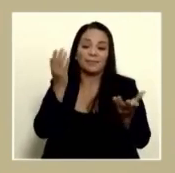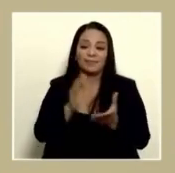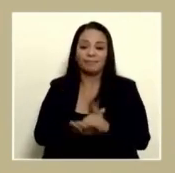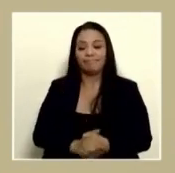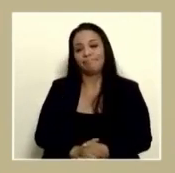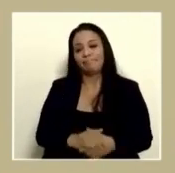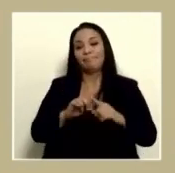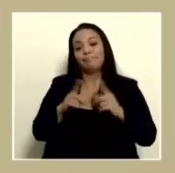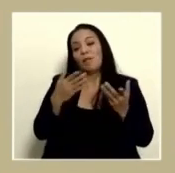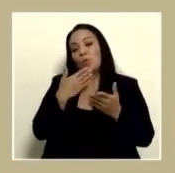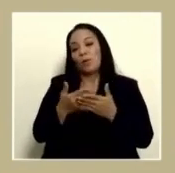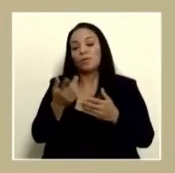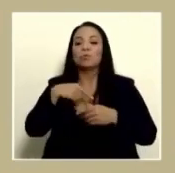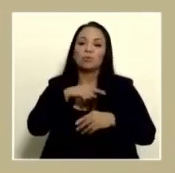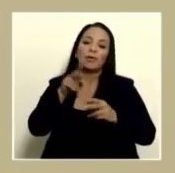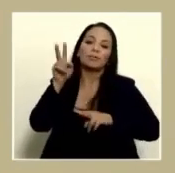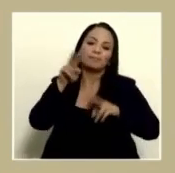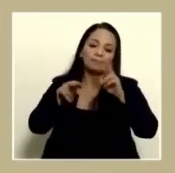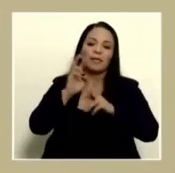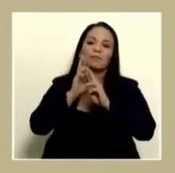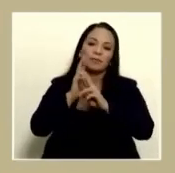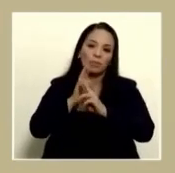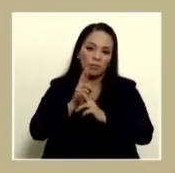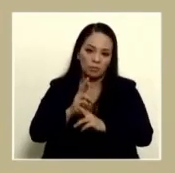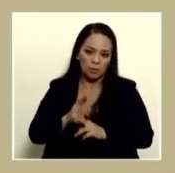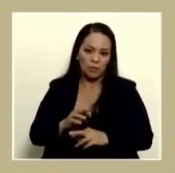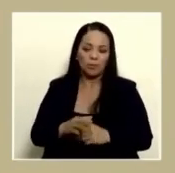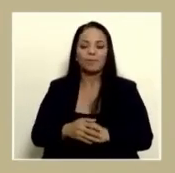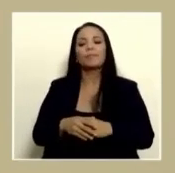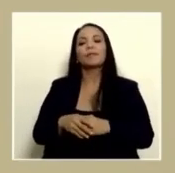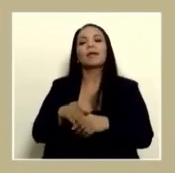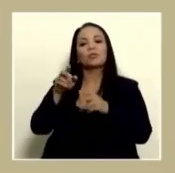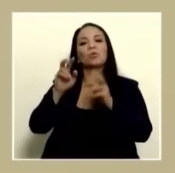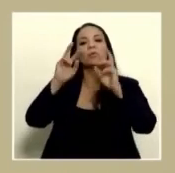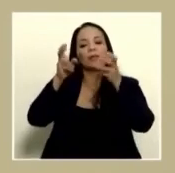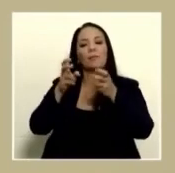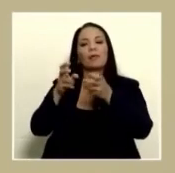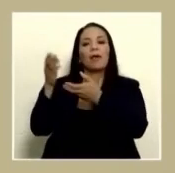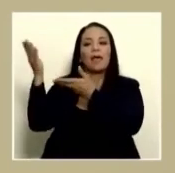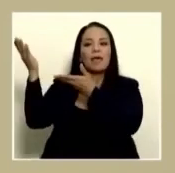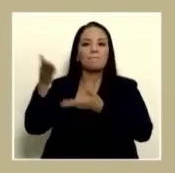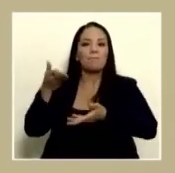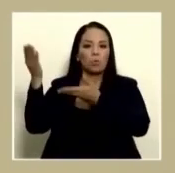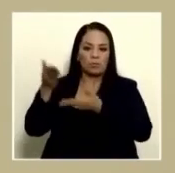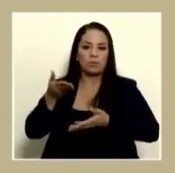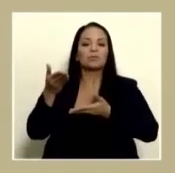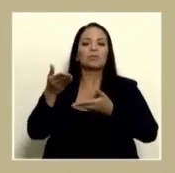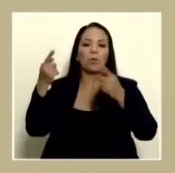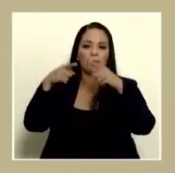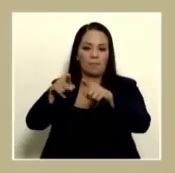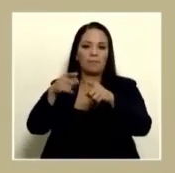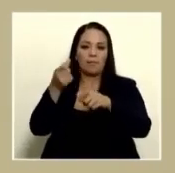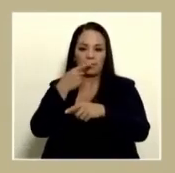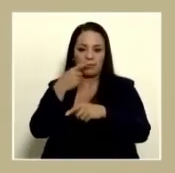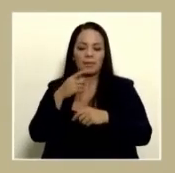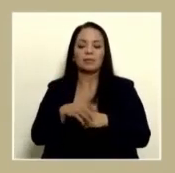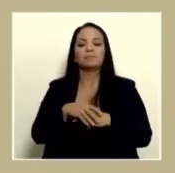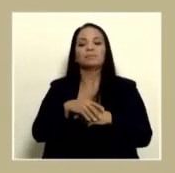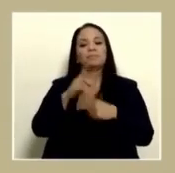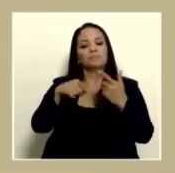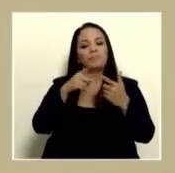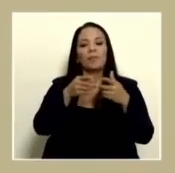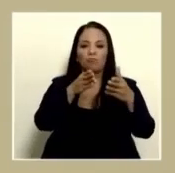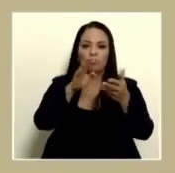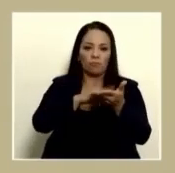pero entonces las estamos evacuando y respondiendo eso con importación paralela de medicinas eso lo va a bajar lo estamos haciendo con la ruta del arroz